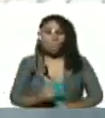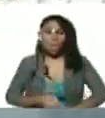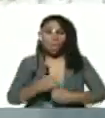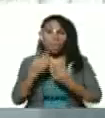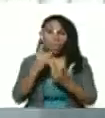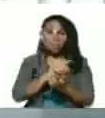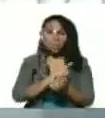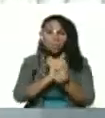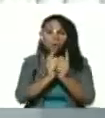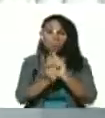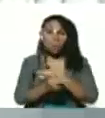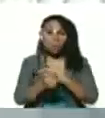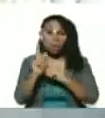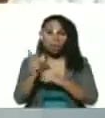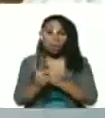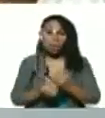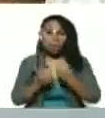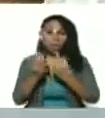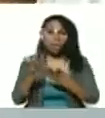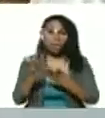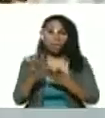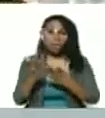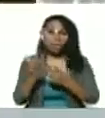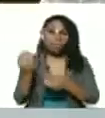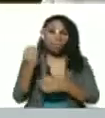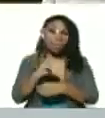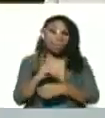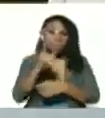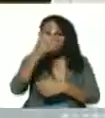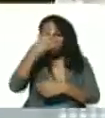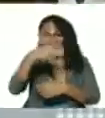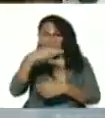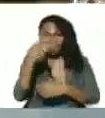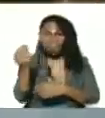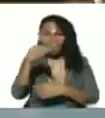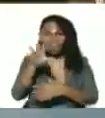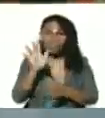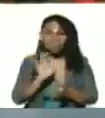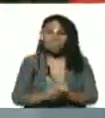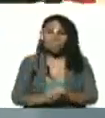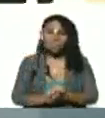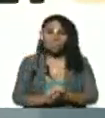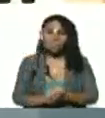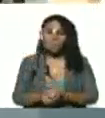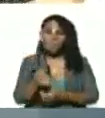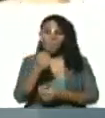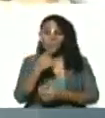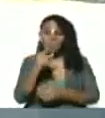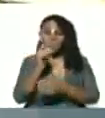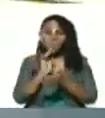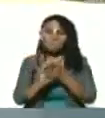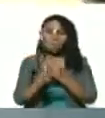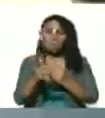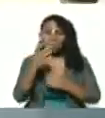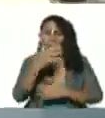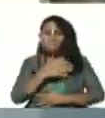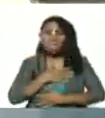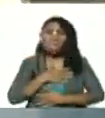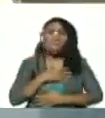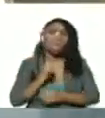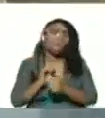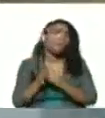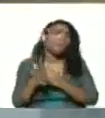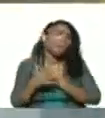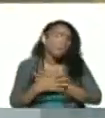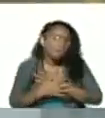convierta en un virus más en una gripe más que uno se tome una pastillita ay mira ay tengo corona